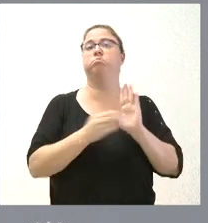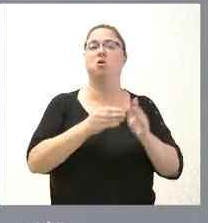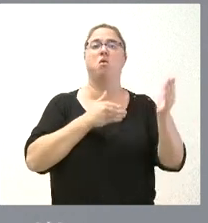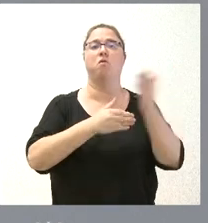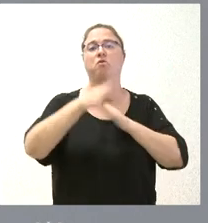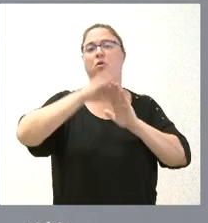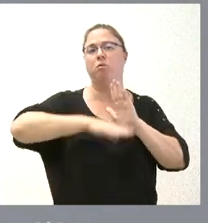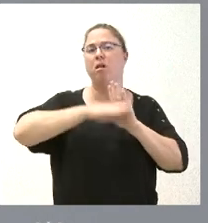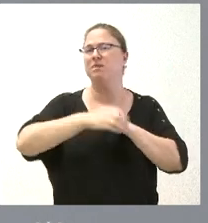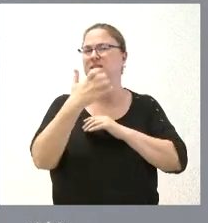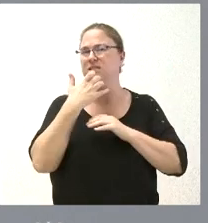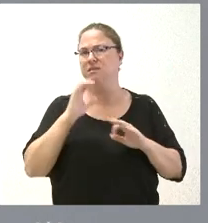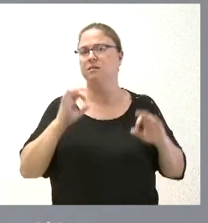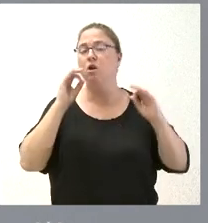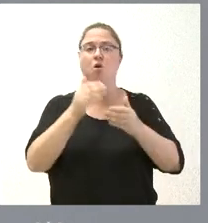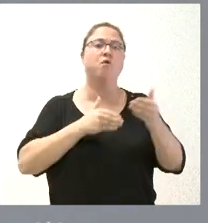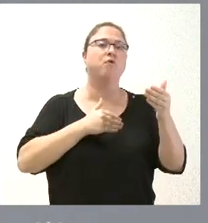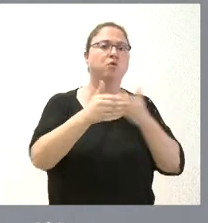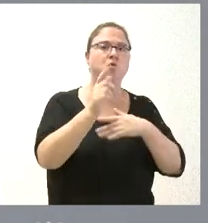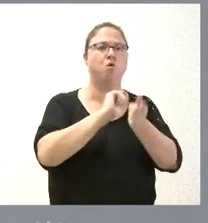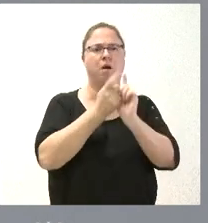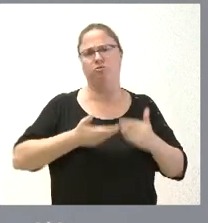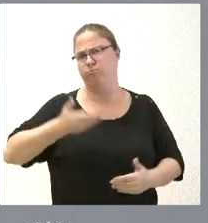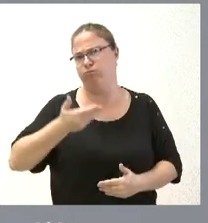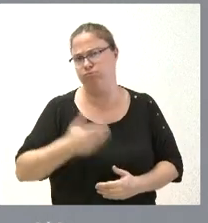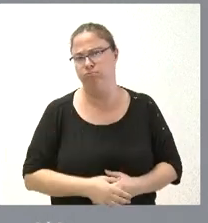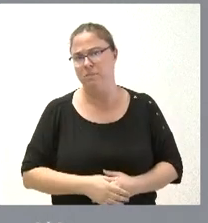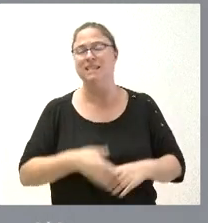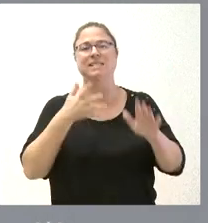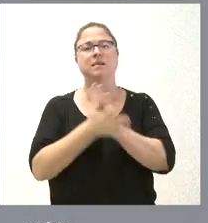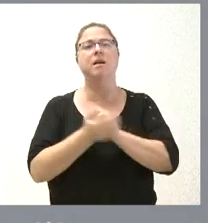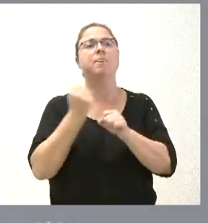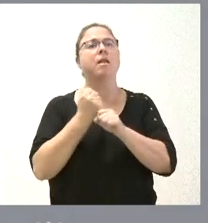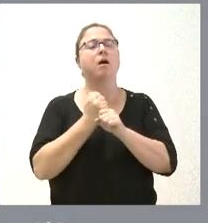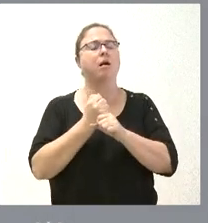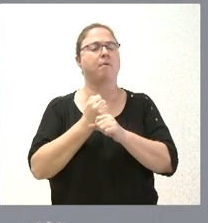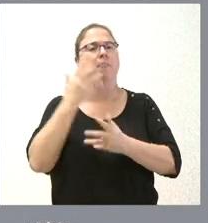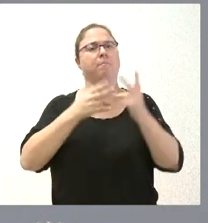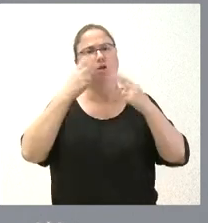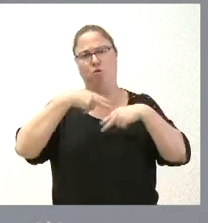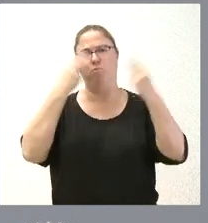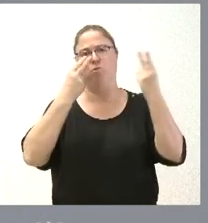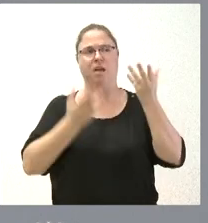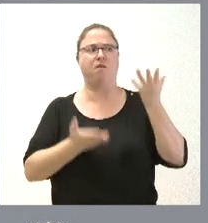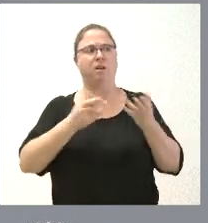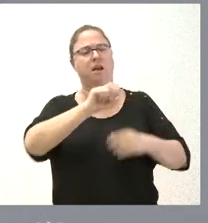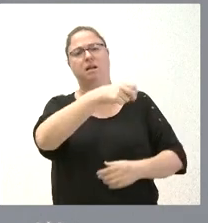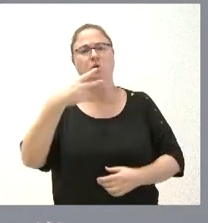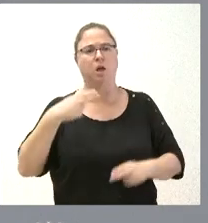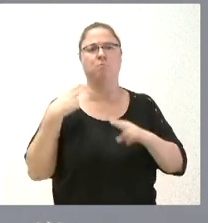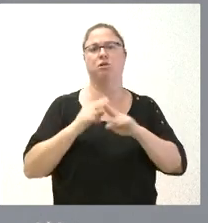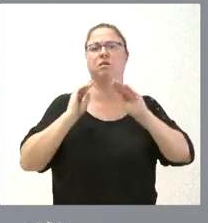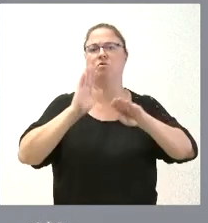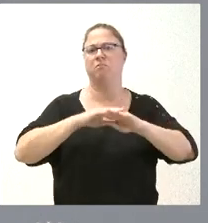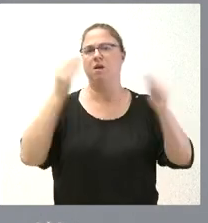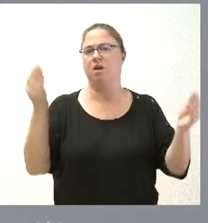programas? Por lo tanto, se trata en el futuro de un cambio sustancial, que es una actividad en la Administración pública, que es evaluar sus resultados y sus políticas para mejorar.